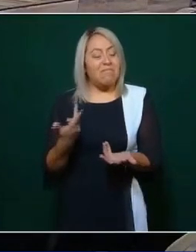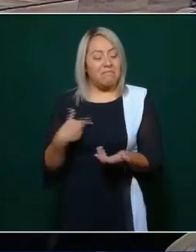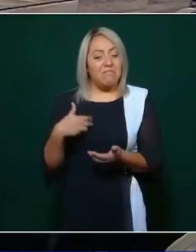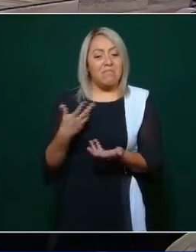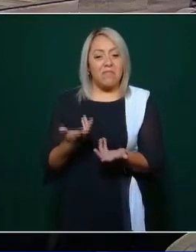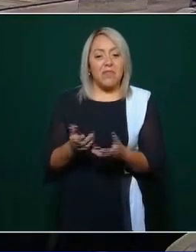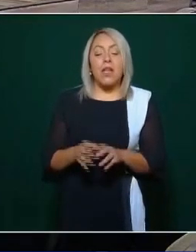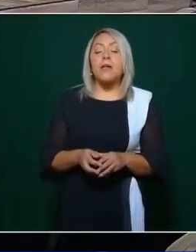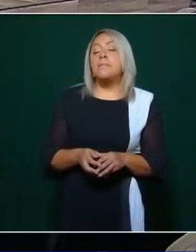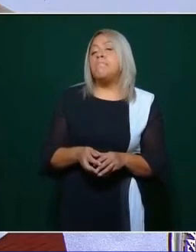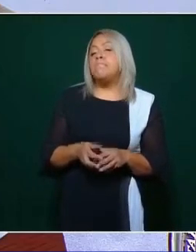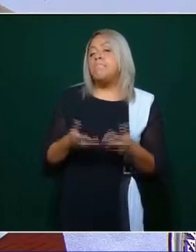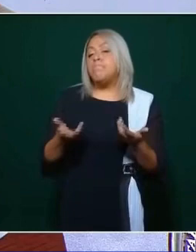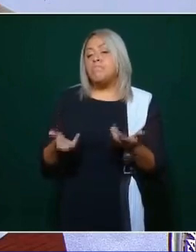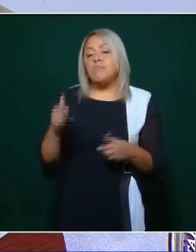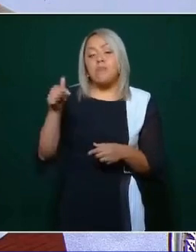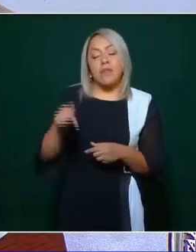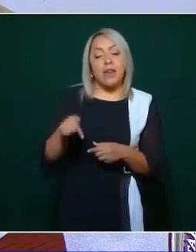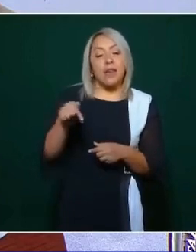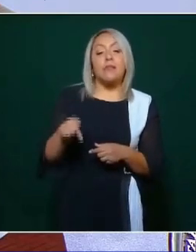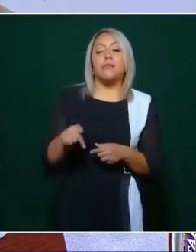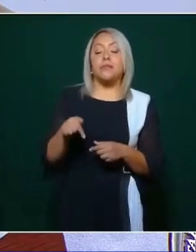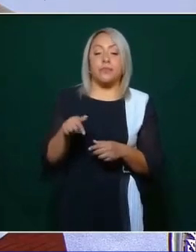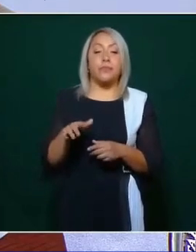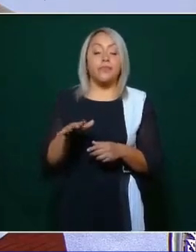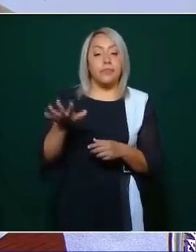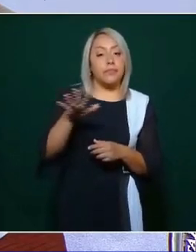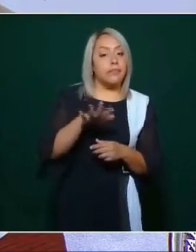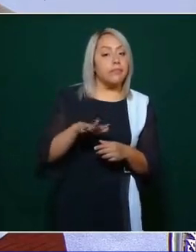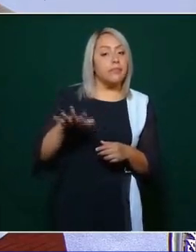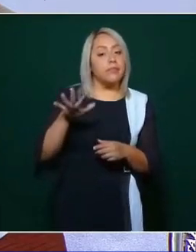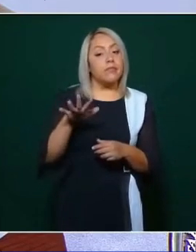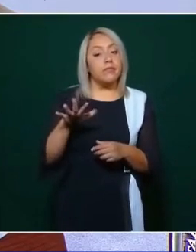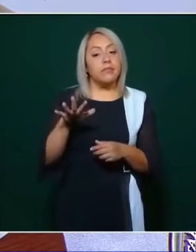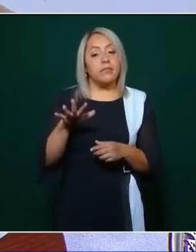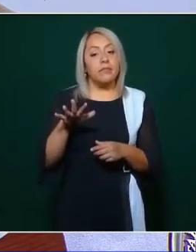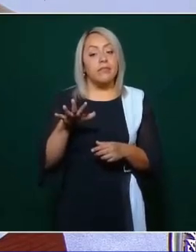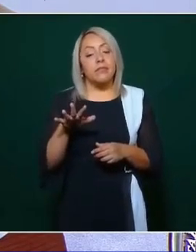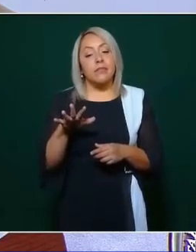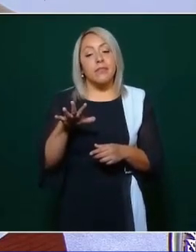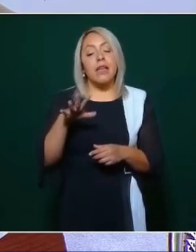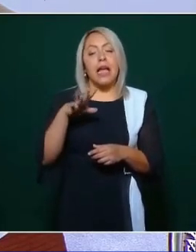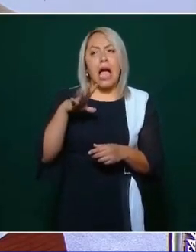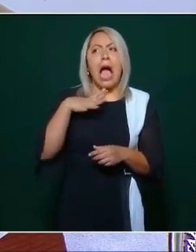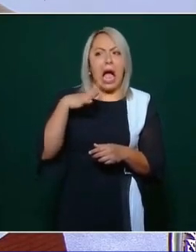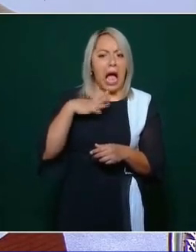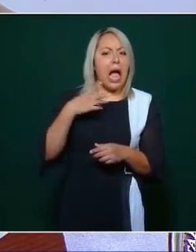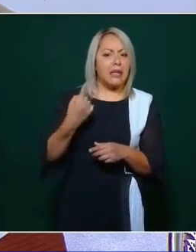Y aquí hay una carta